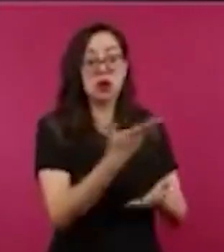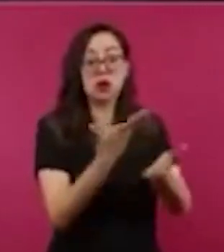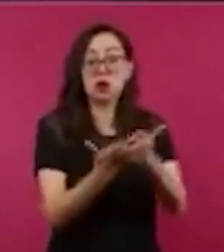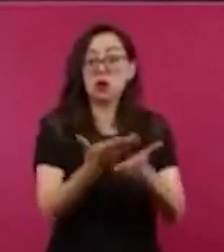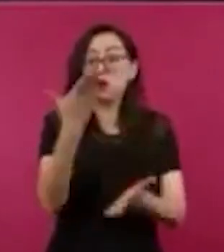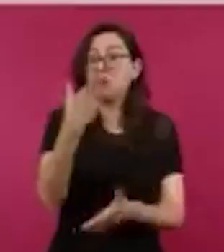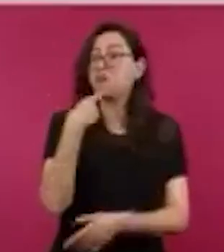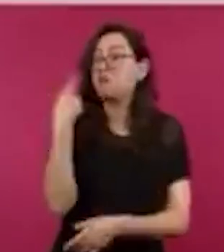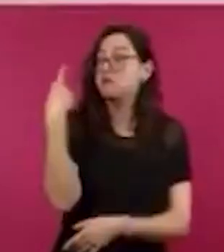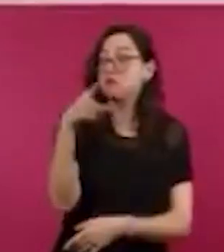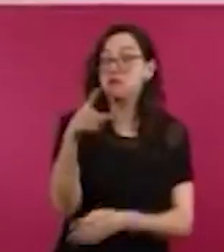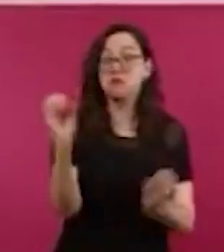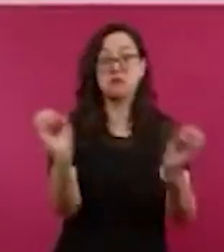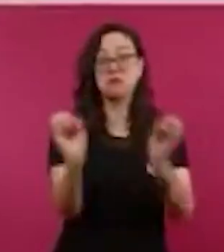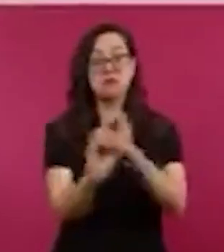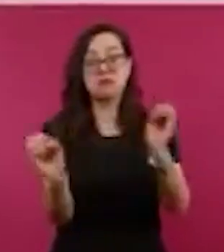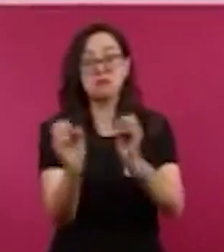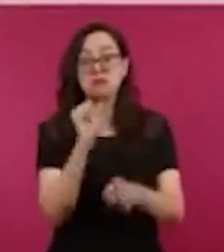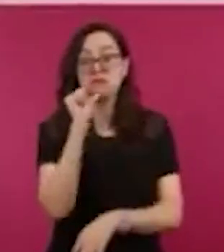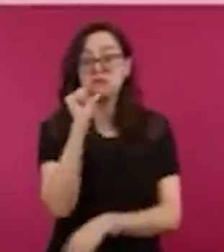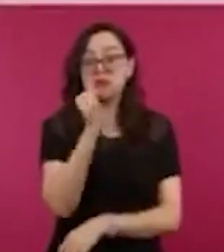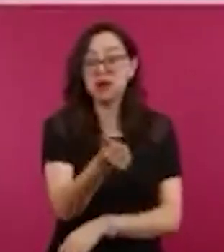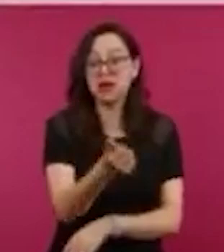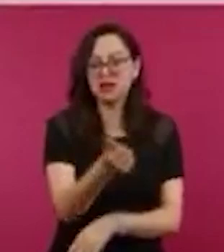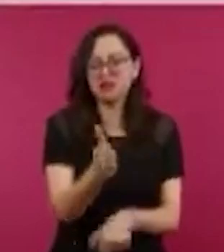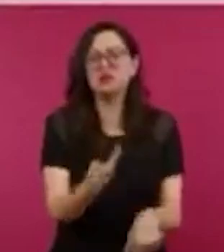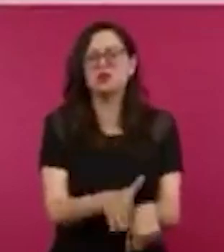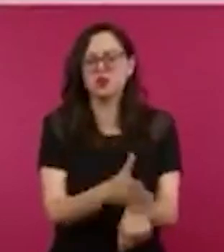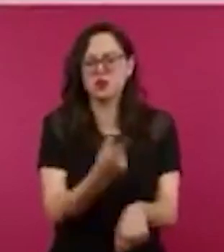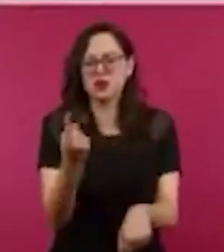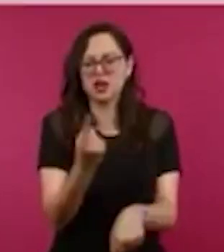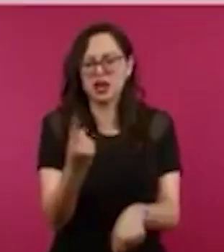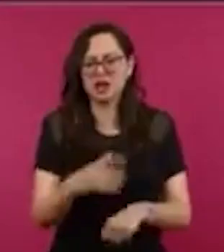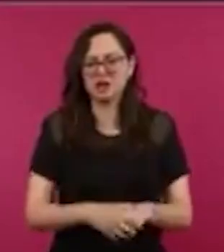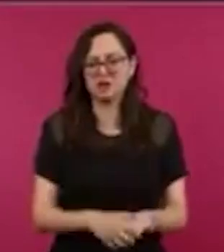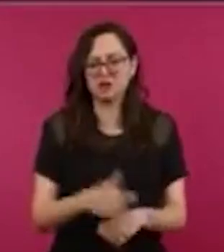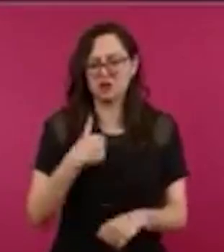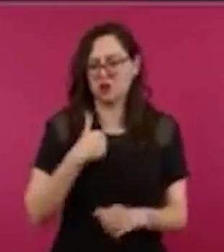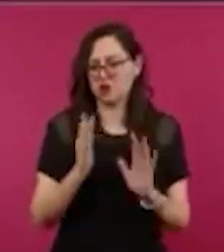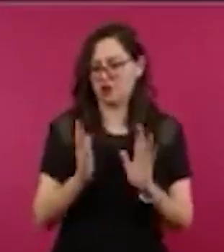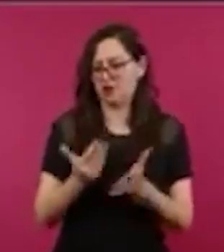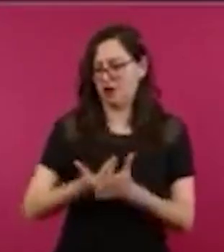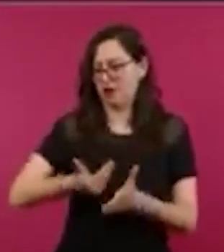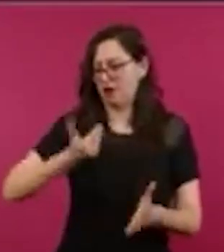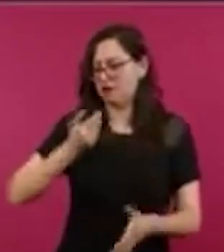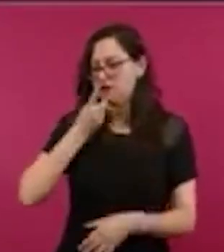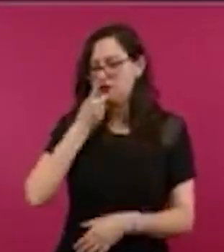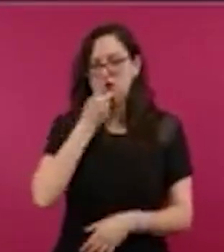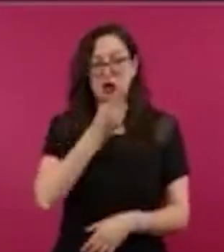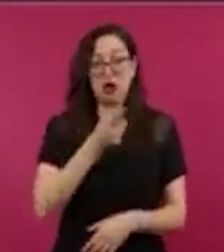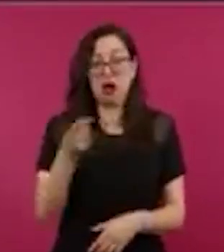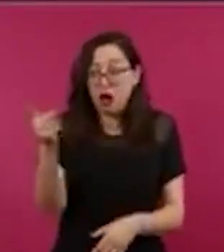hijos, ¿por qué nada más es